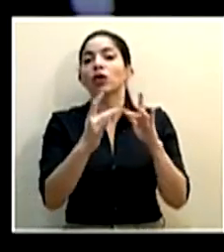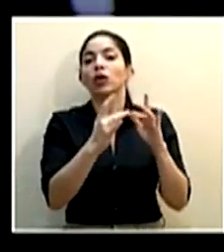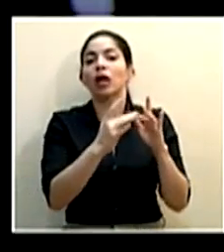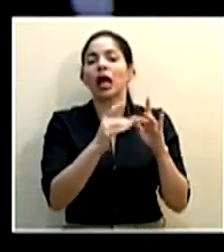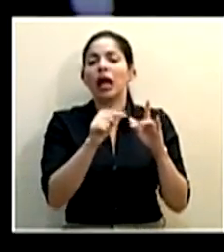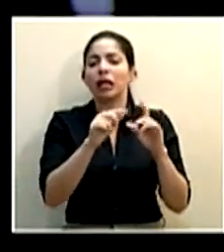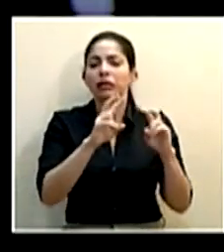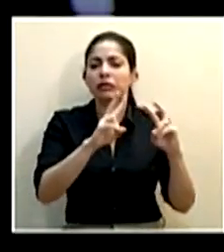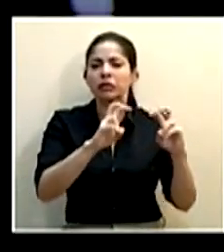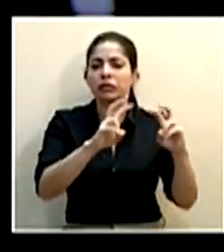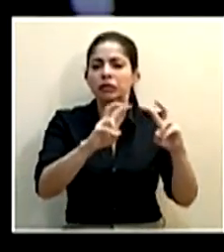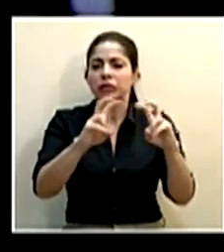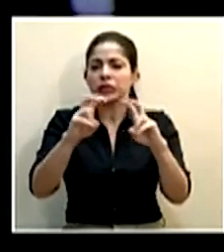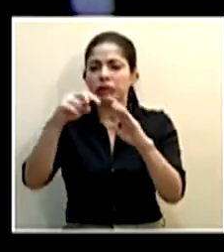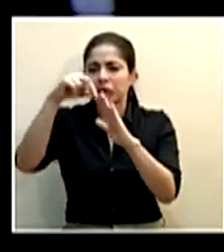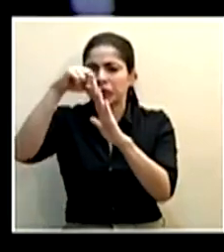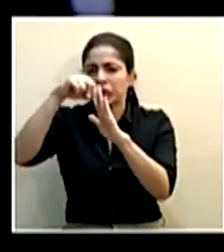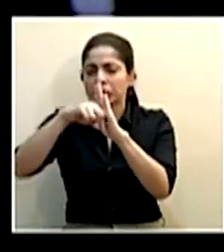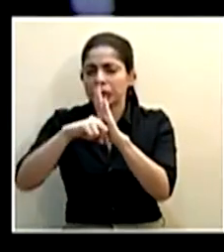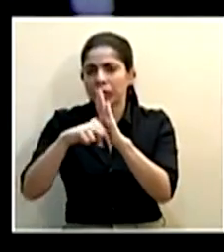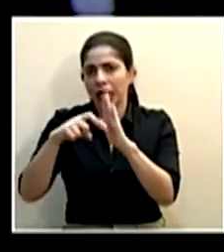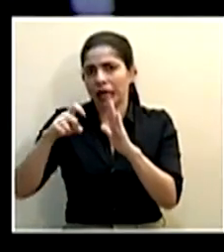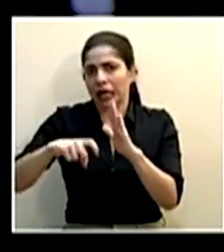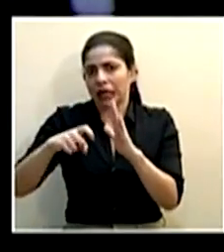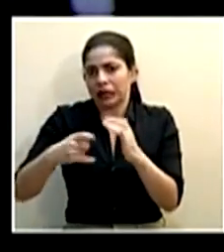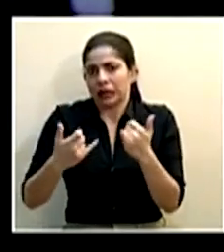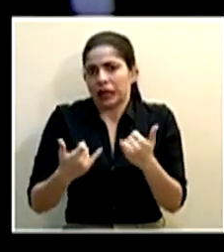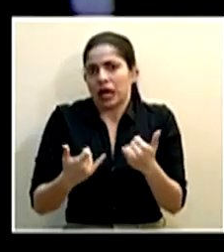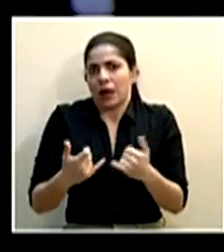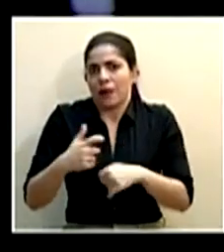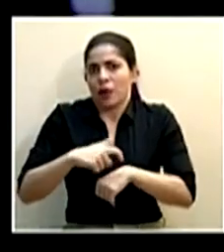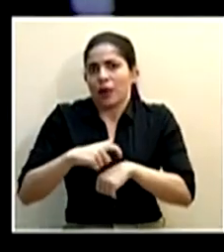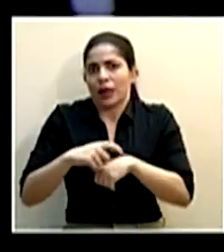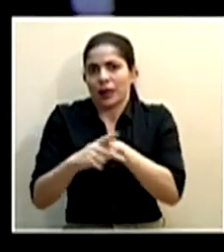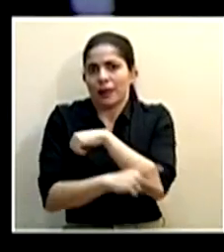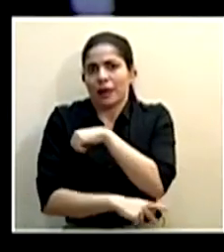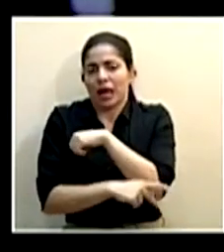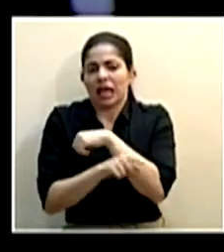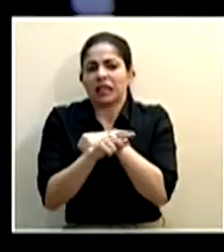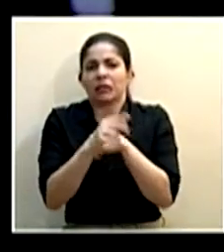trazabilidad que se amerita y se requiere en estos momentos en el país.